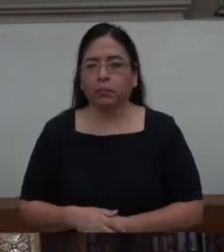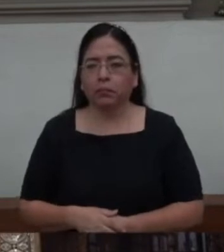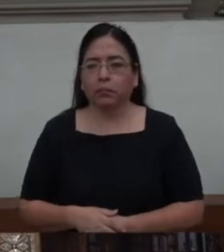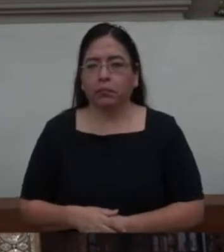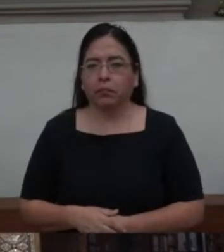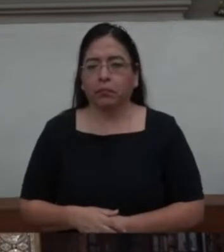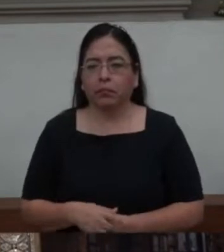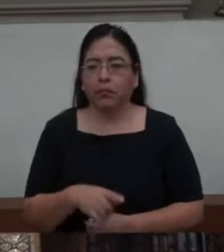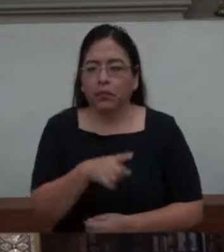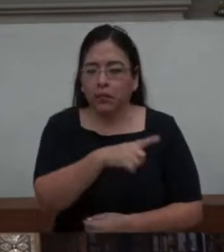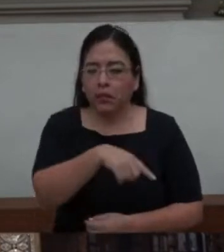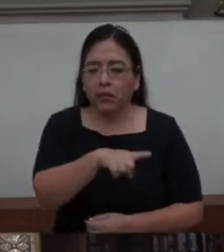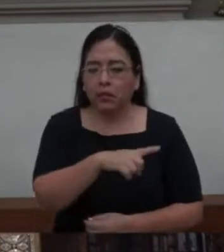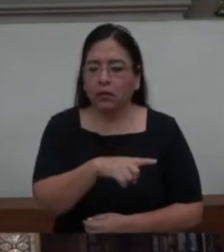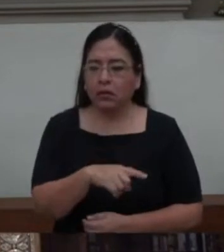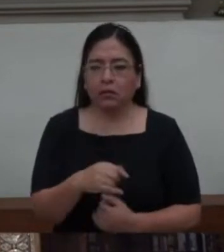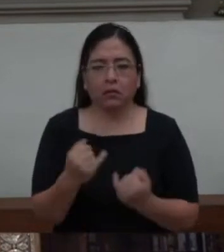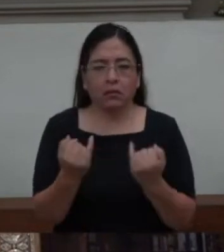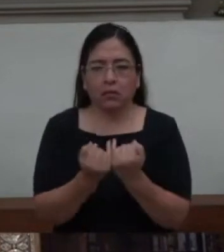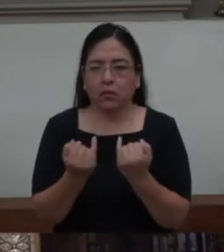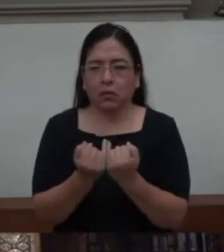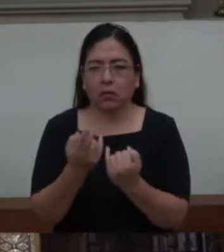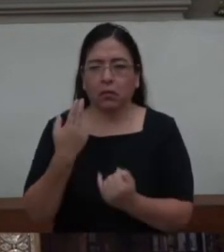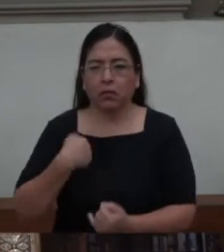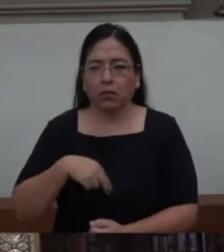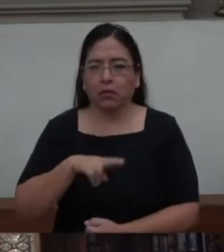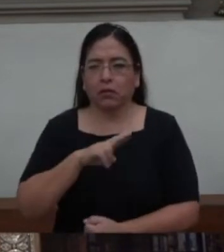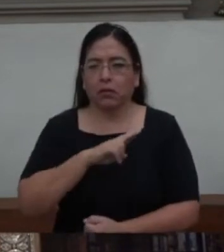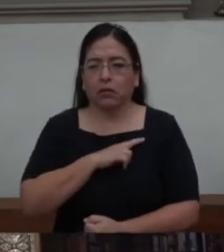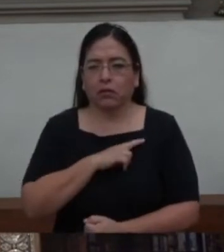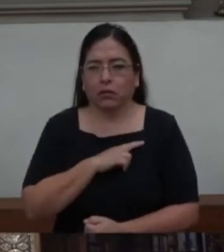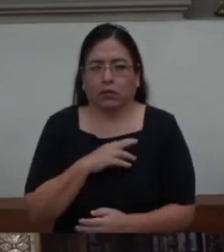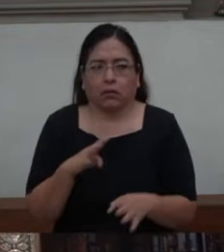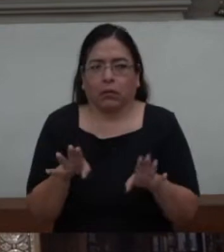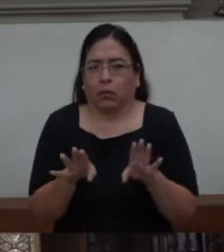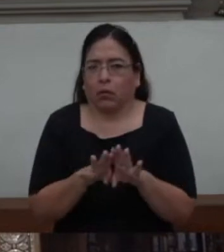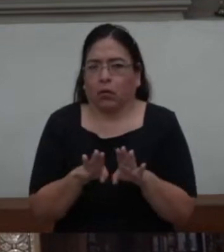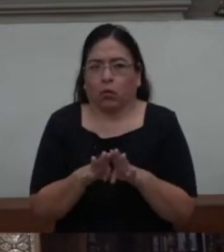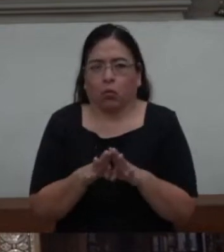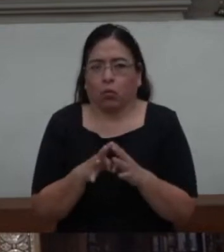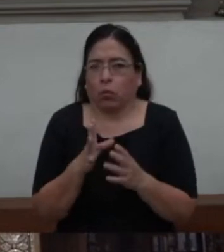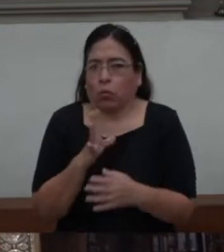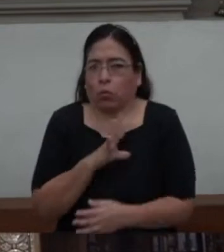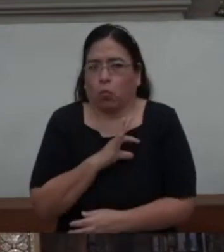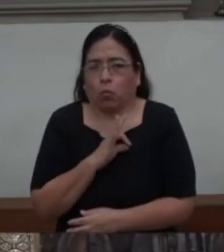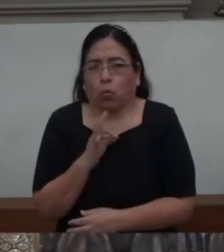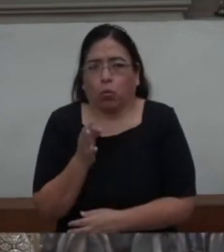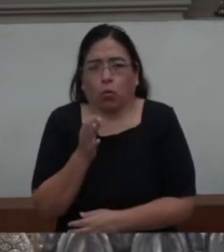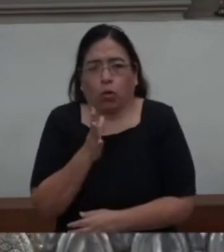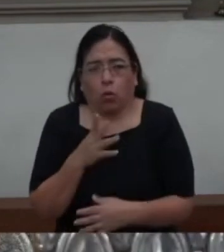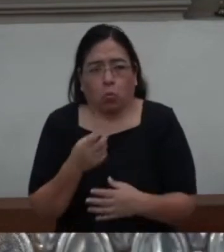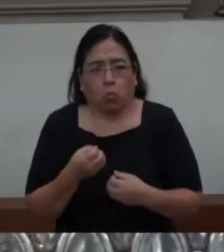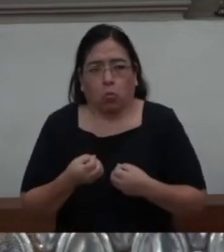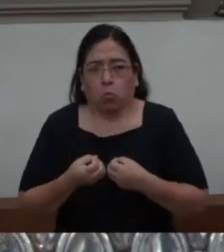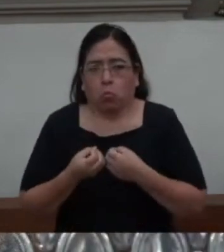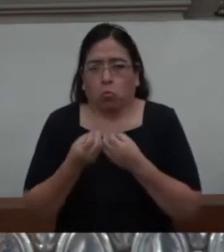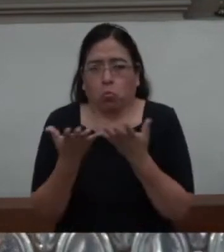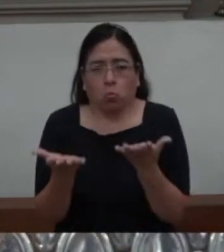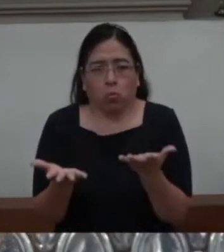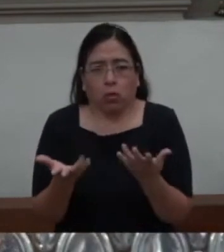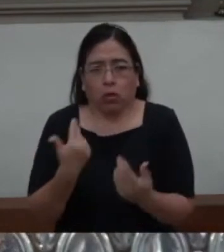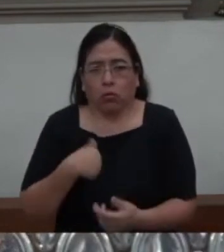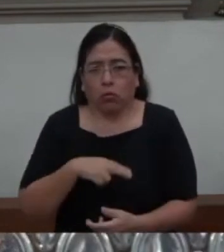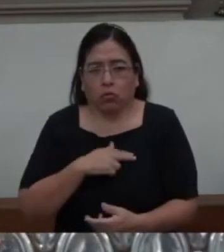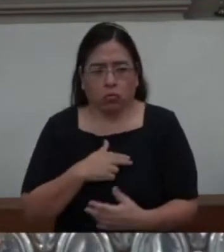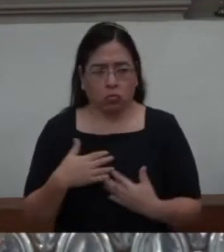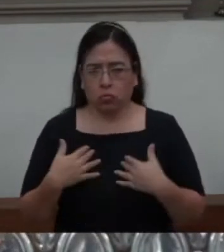reconocemos que es imposible esa tarea desde el punto de vista humano.